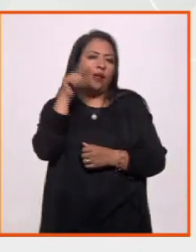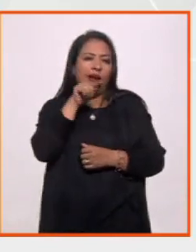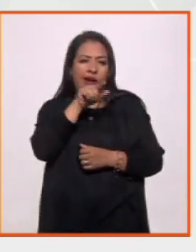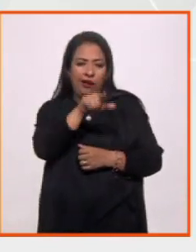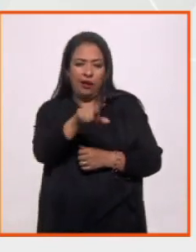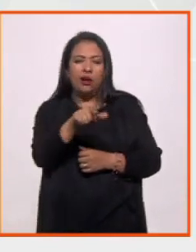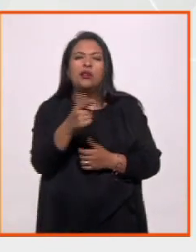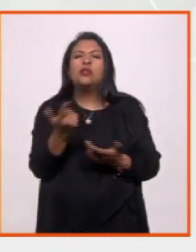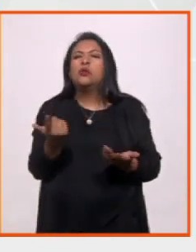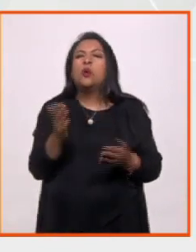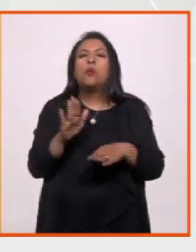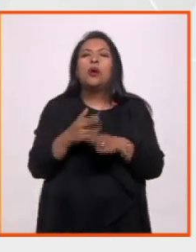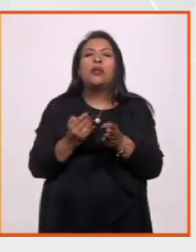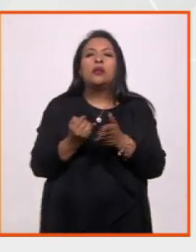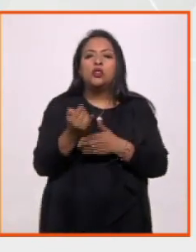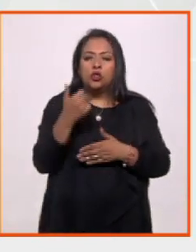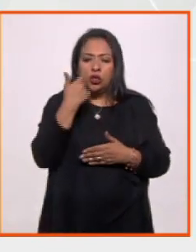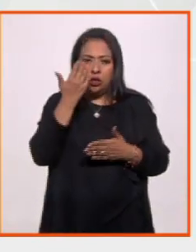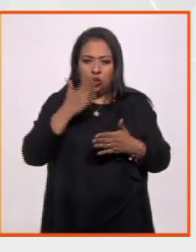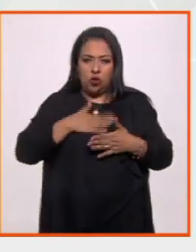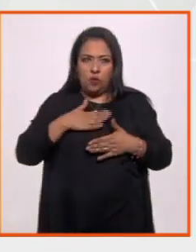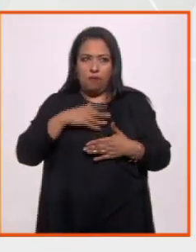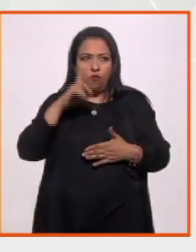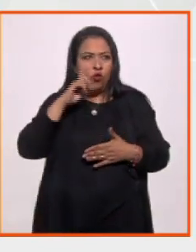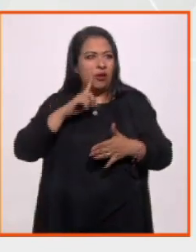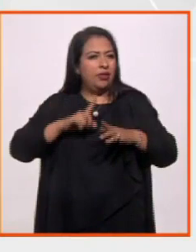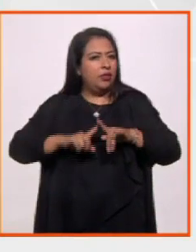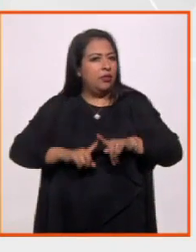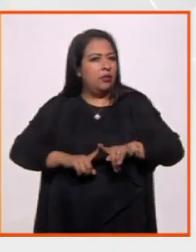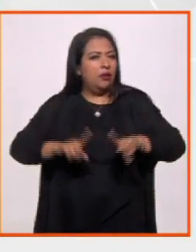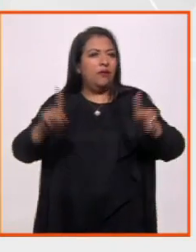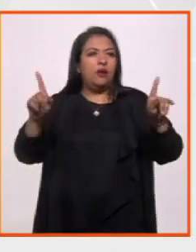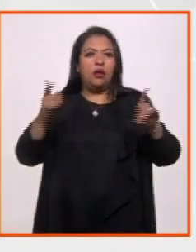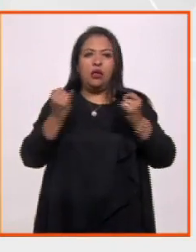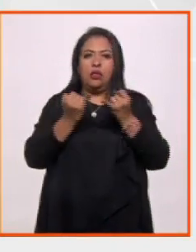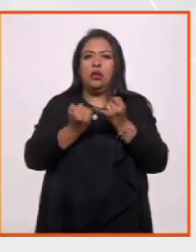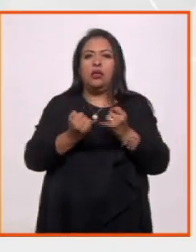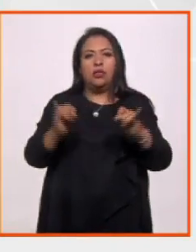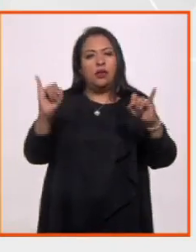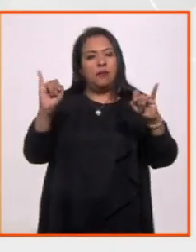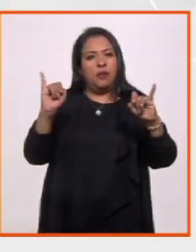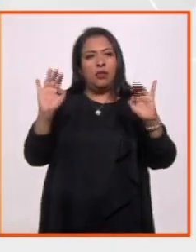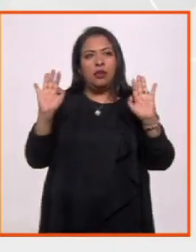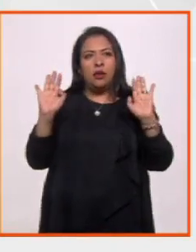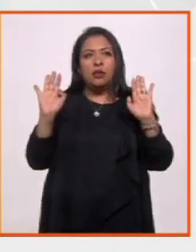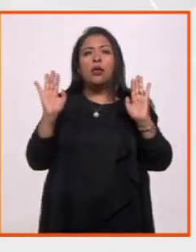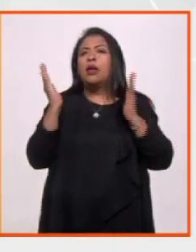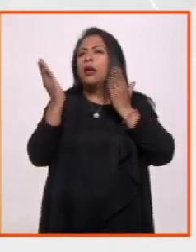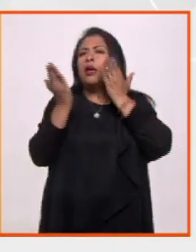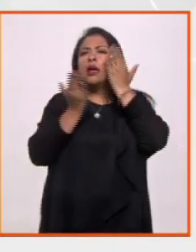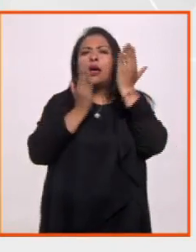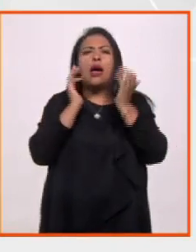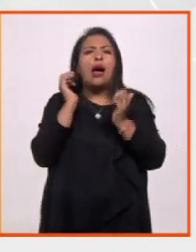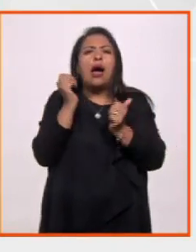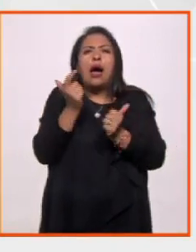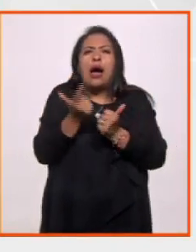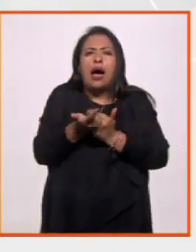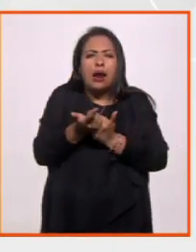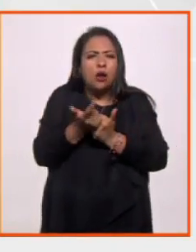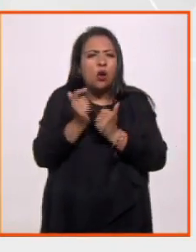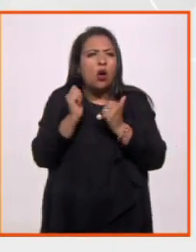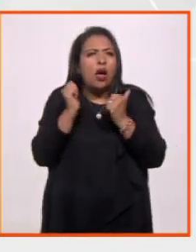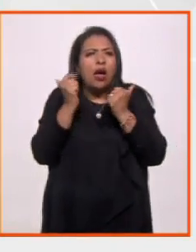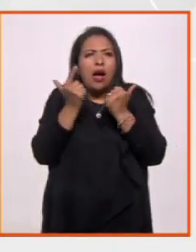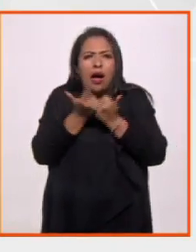es porque quería ser una mujer diferente, una mujer independiente. Pero estudiar algo, hacer